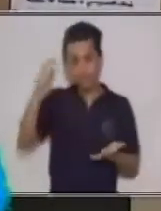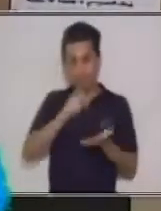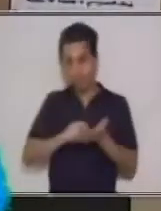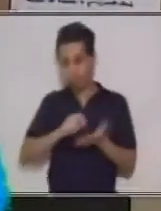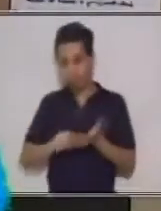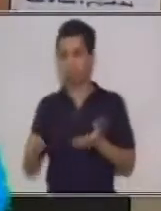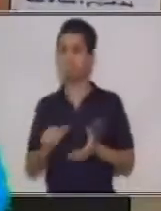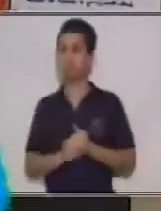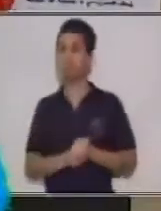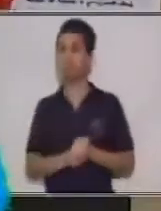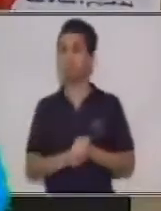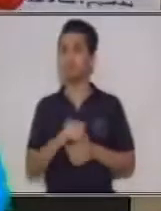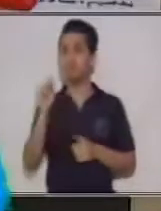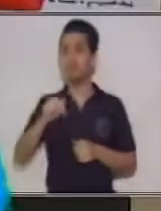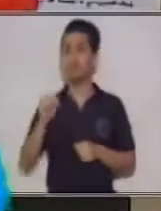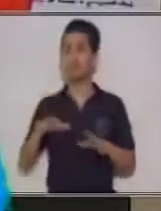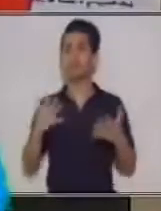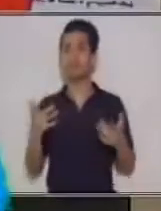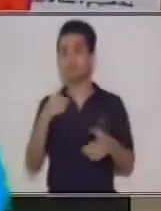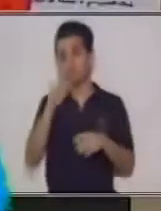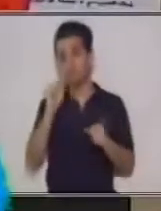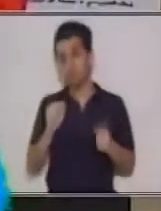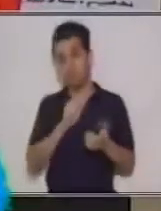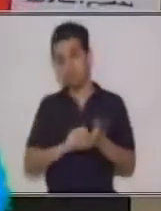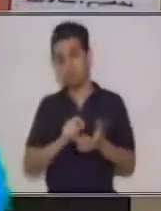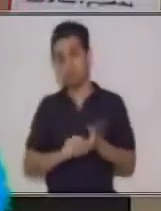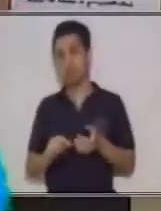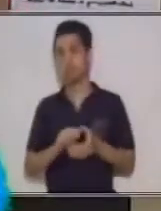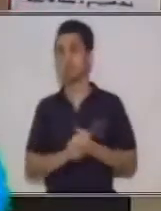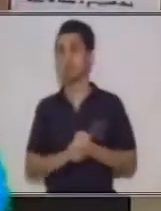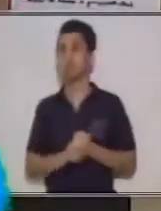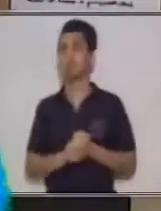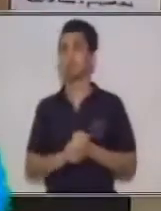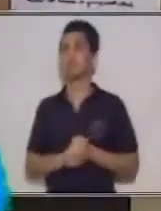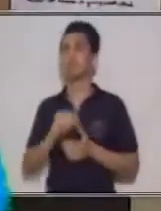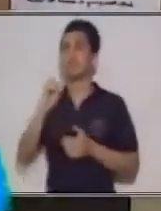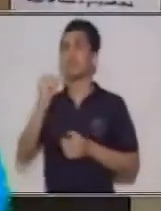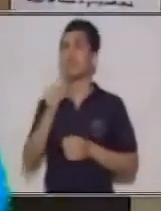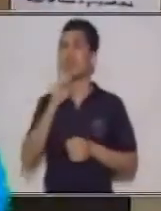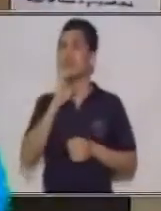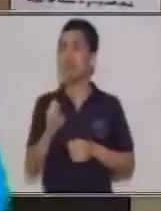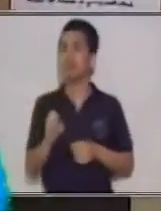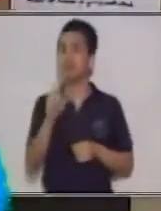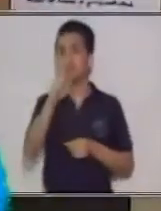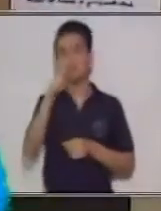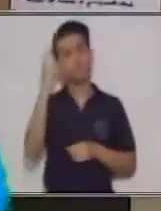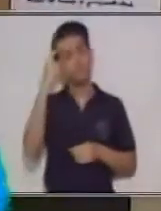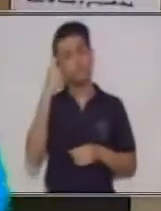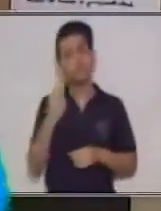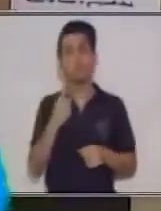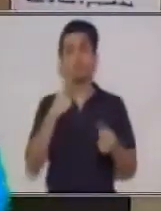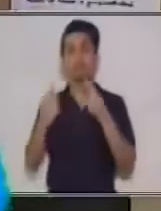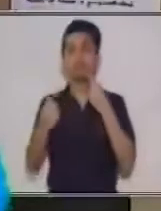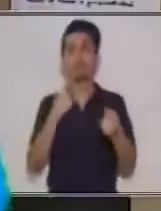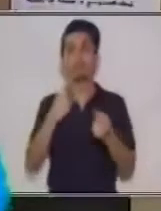este momento usted haga la anotación siguiente. ¿Qué es para usted un discurso?